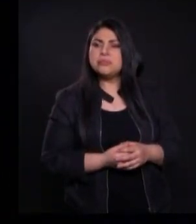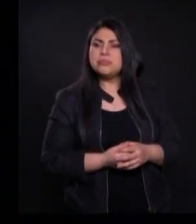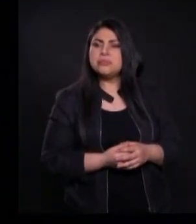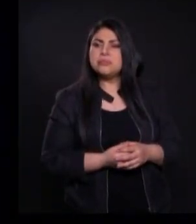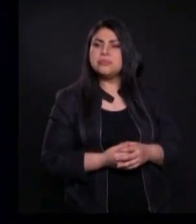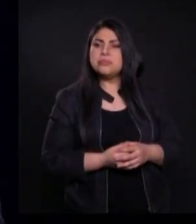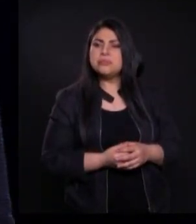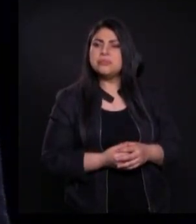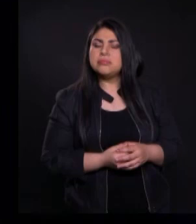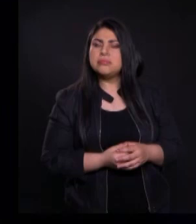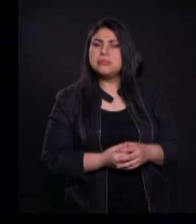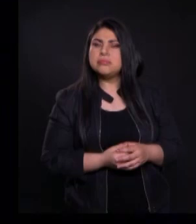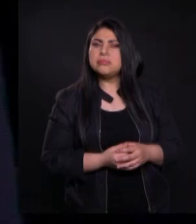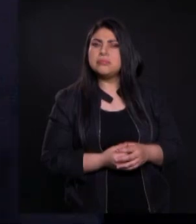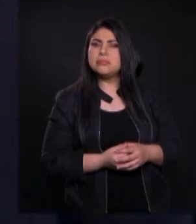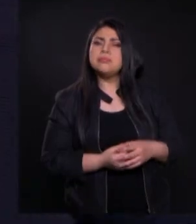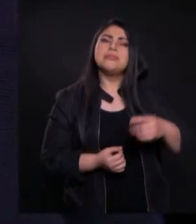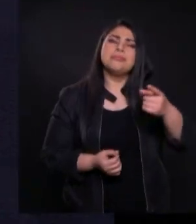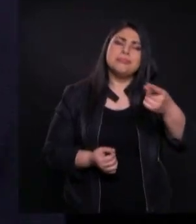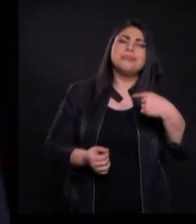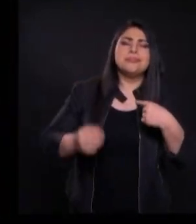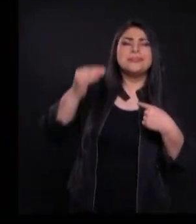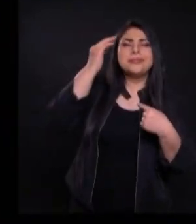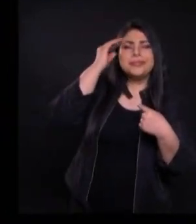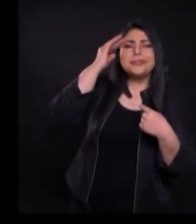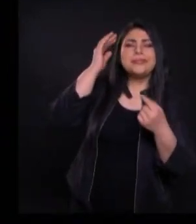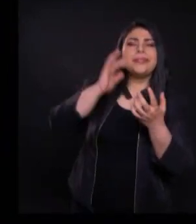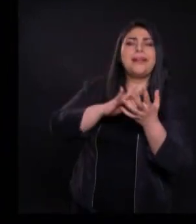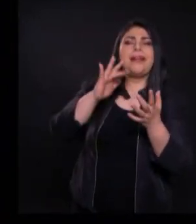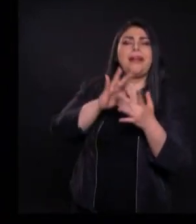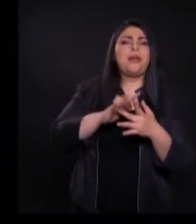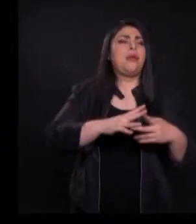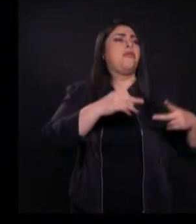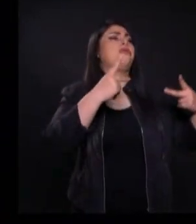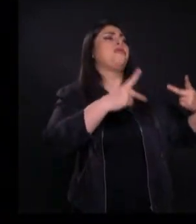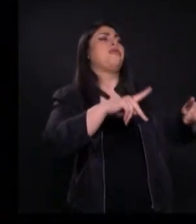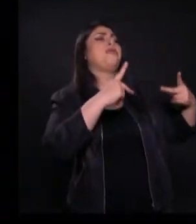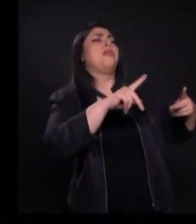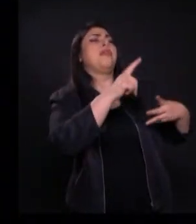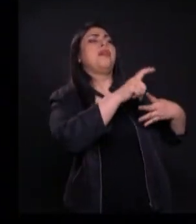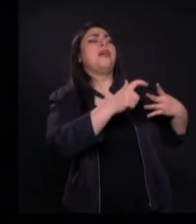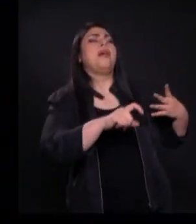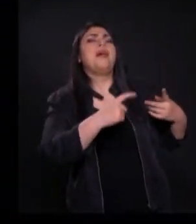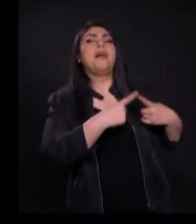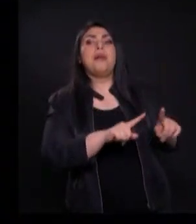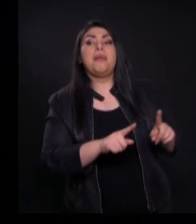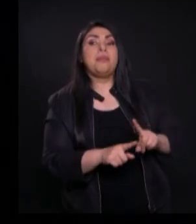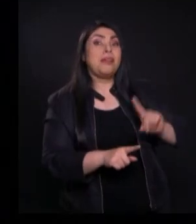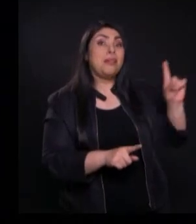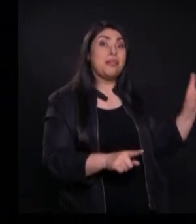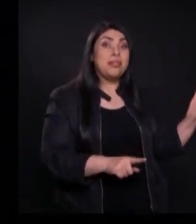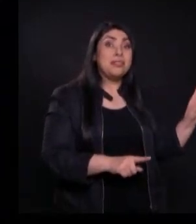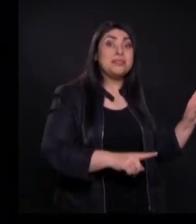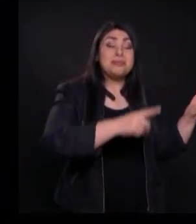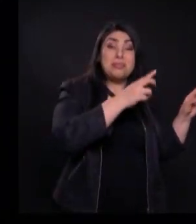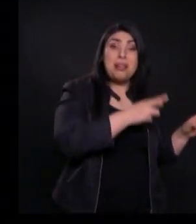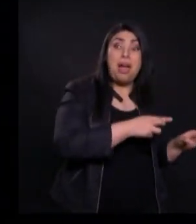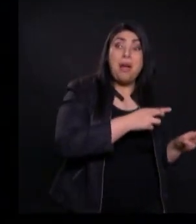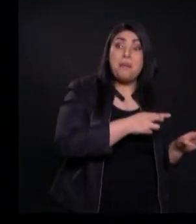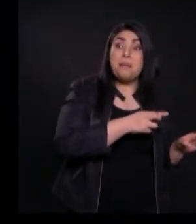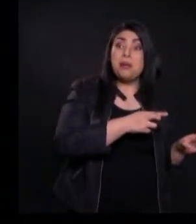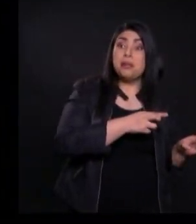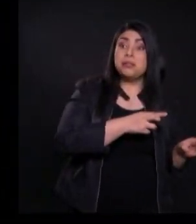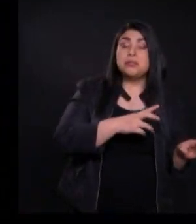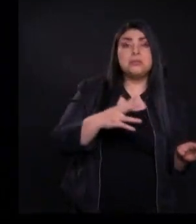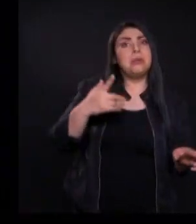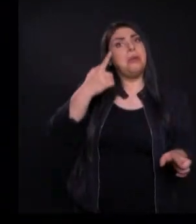Por supuesto que usted y yo sabemos Que Jesús no vendía Un producto como tal Pero a esta gente Lo que le llama la atención Es que dos mil